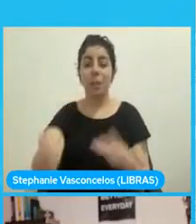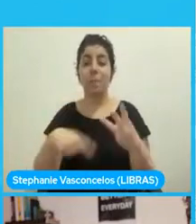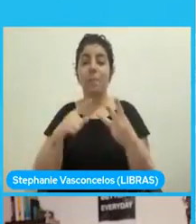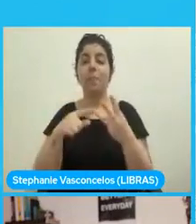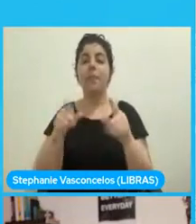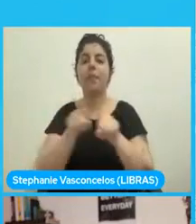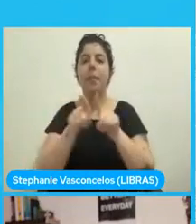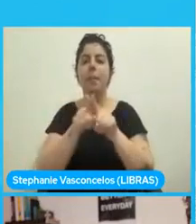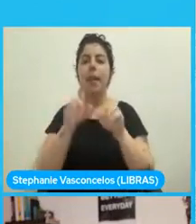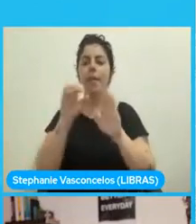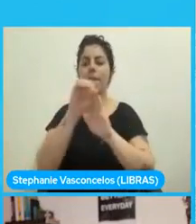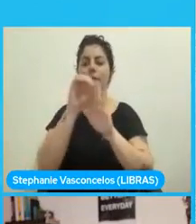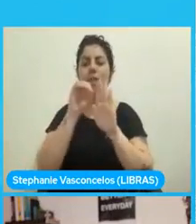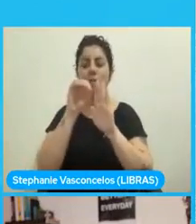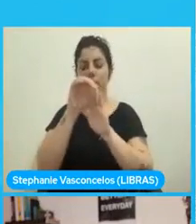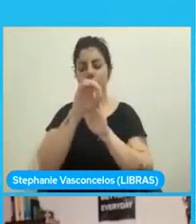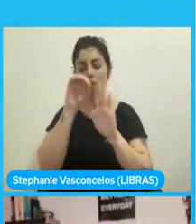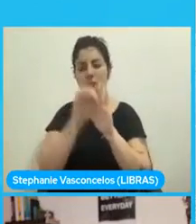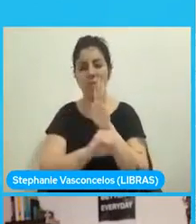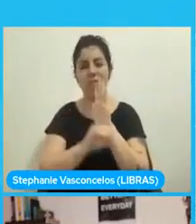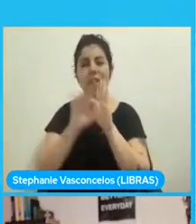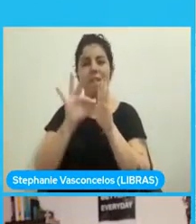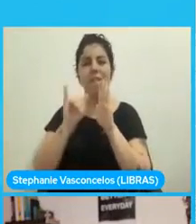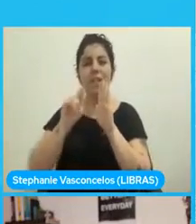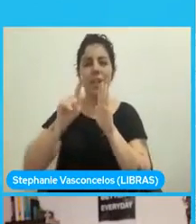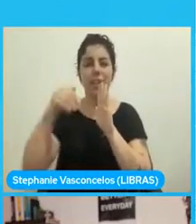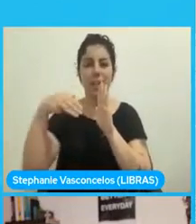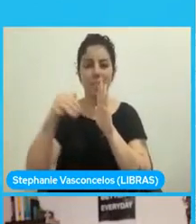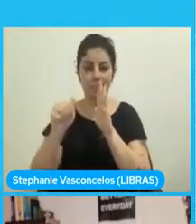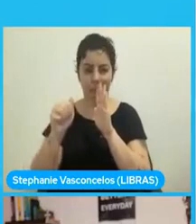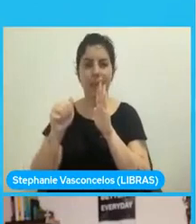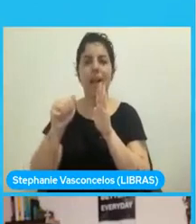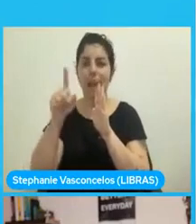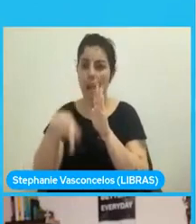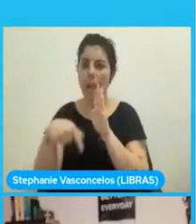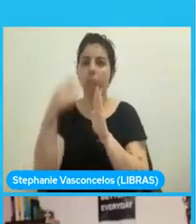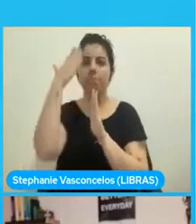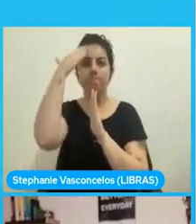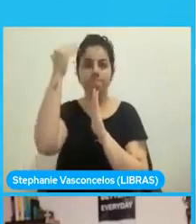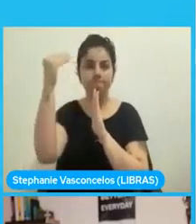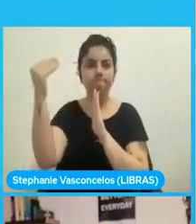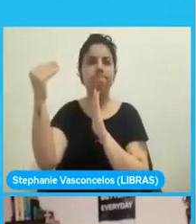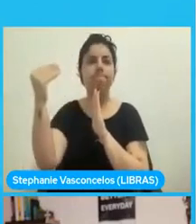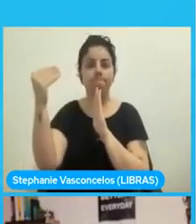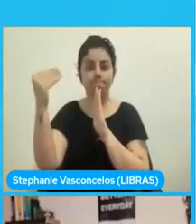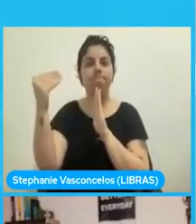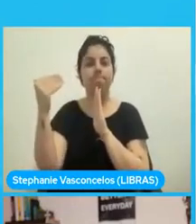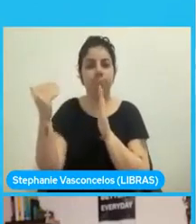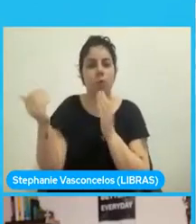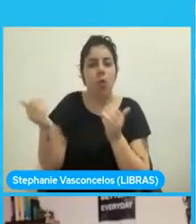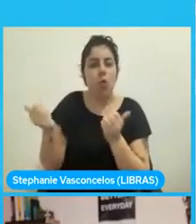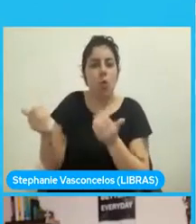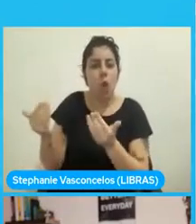es uno de los casos de uso de mayor reconocimiento en los últimos años de adopción